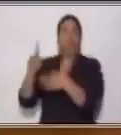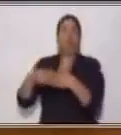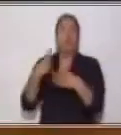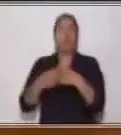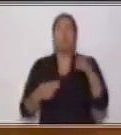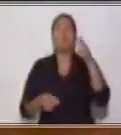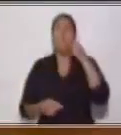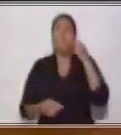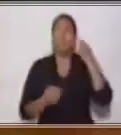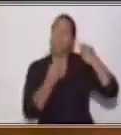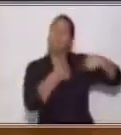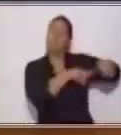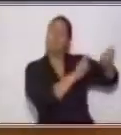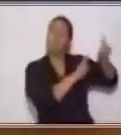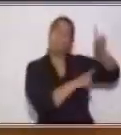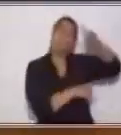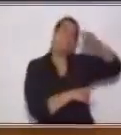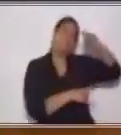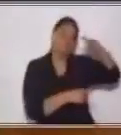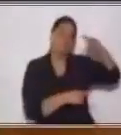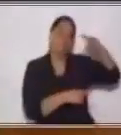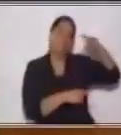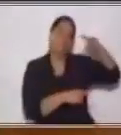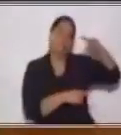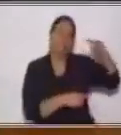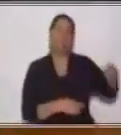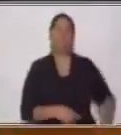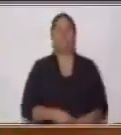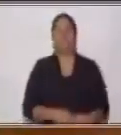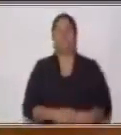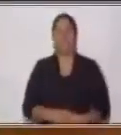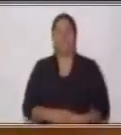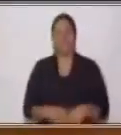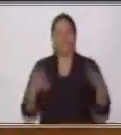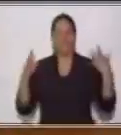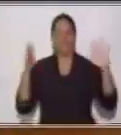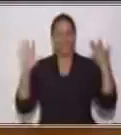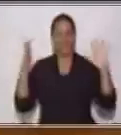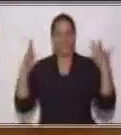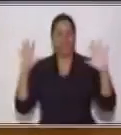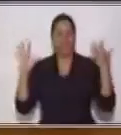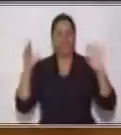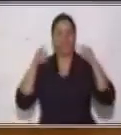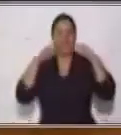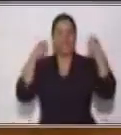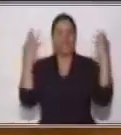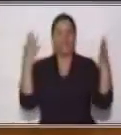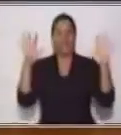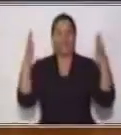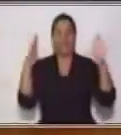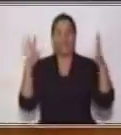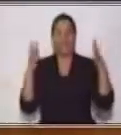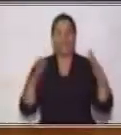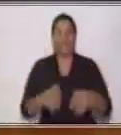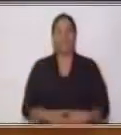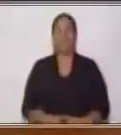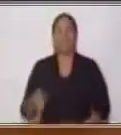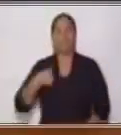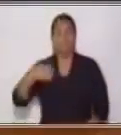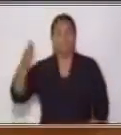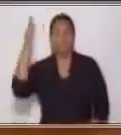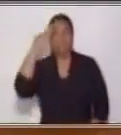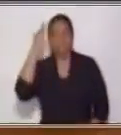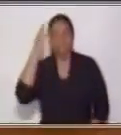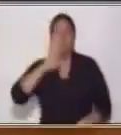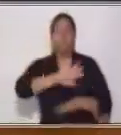mis papás se van a trabajar. Muy bien. Los felicito. Lo hicieron muy bien. Yo sé que todos